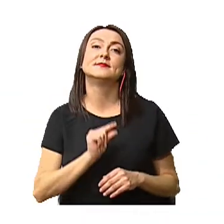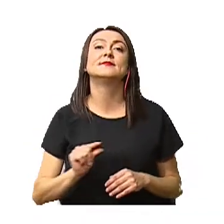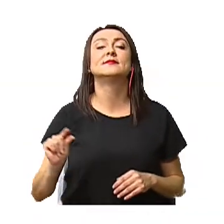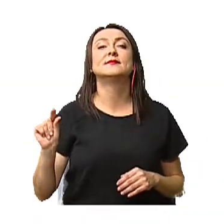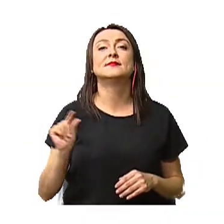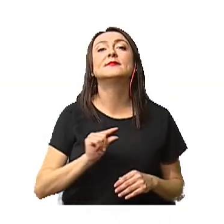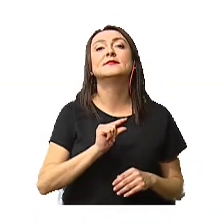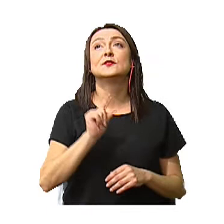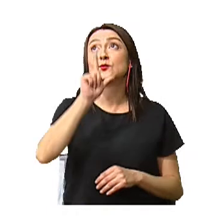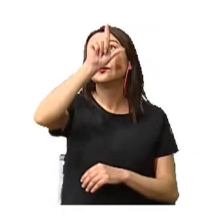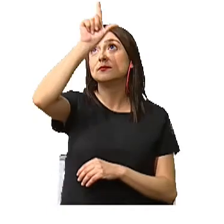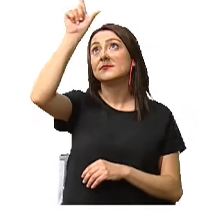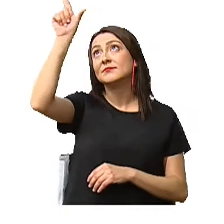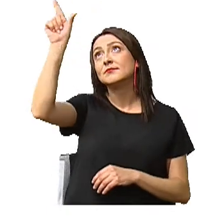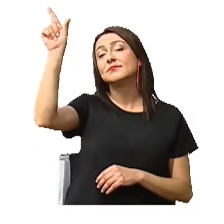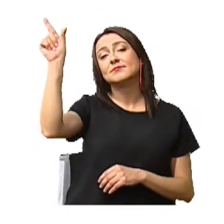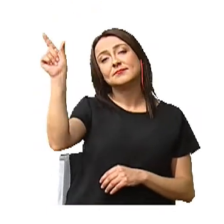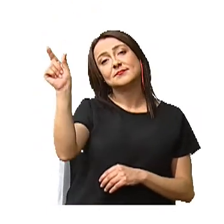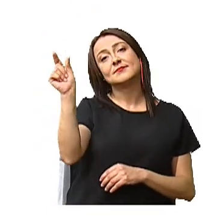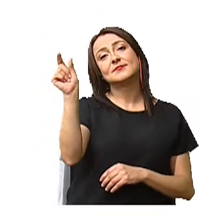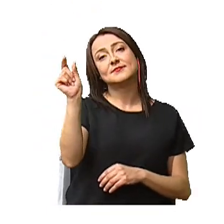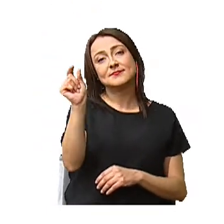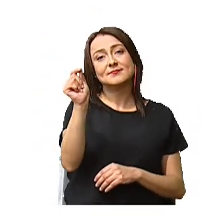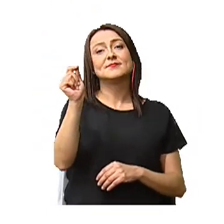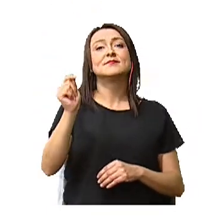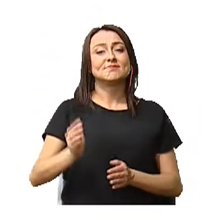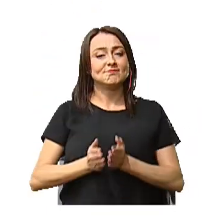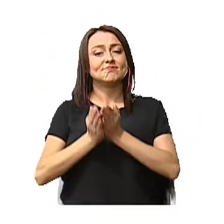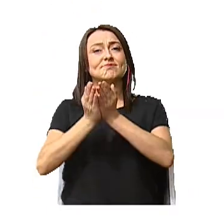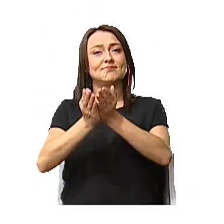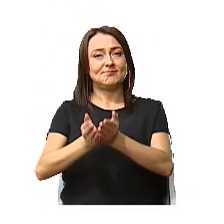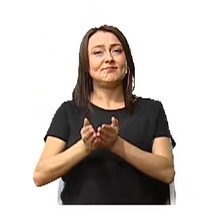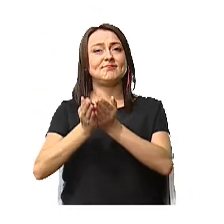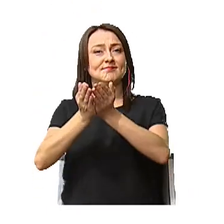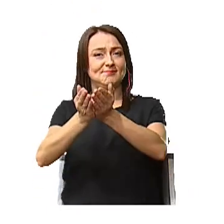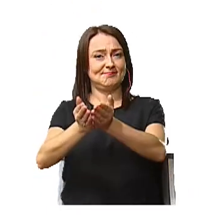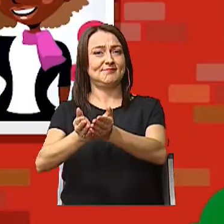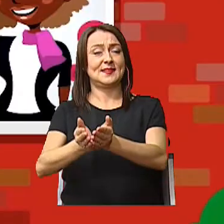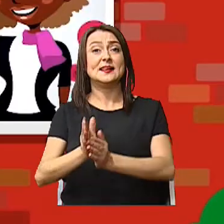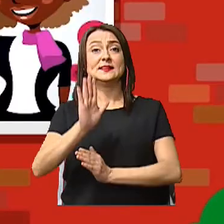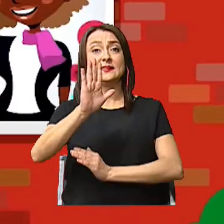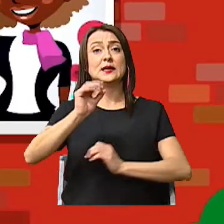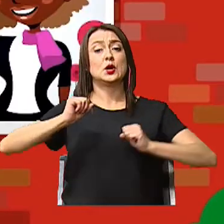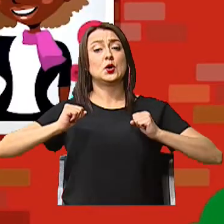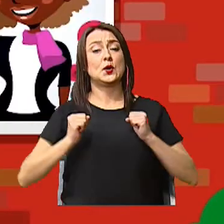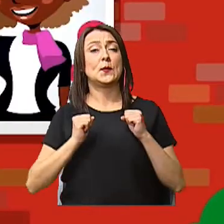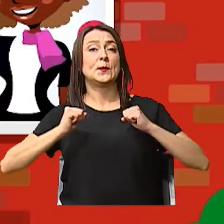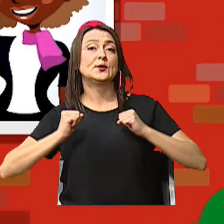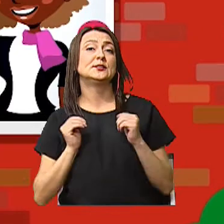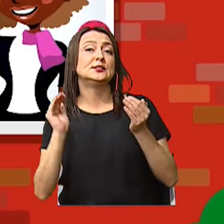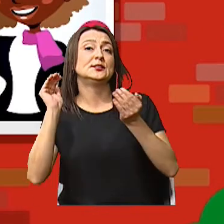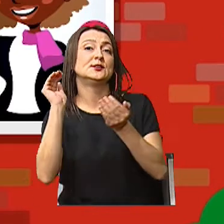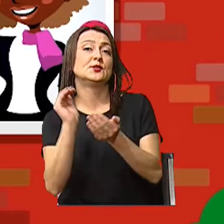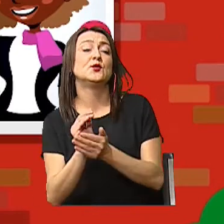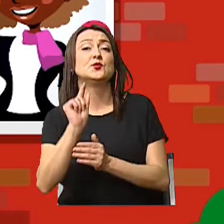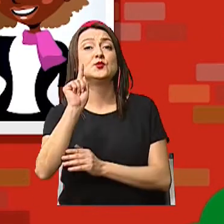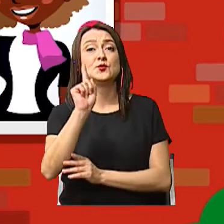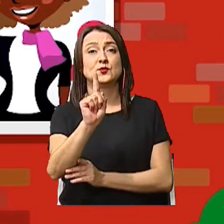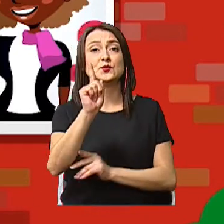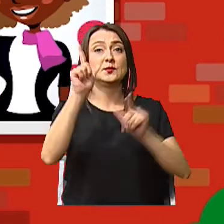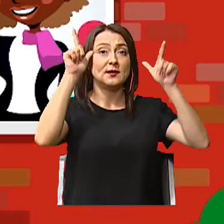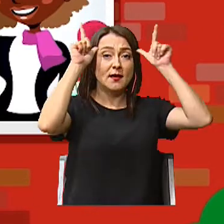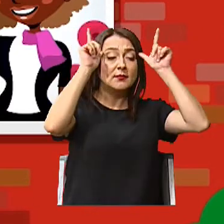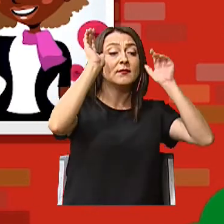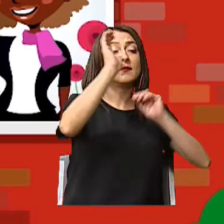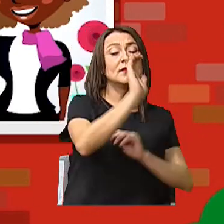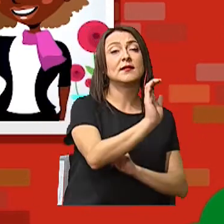semana Luna, lunera, cascabelera Cinco pollitos y